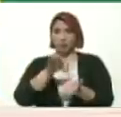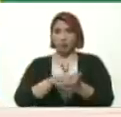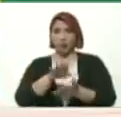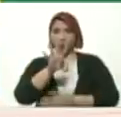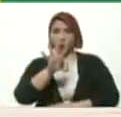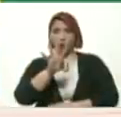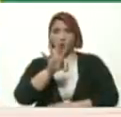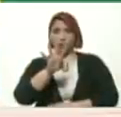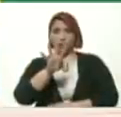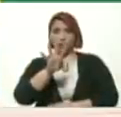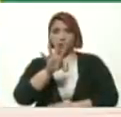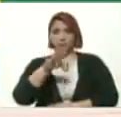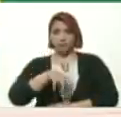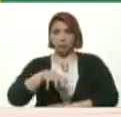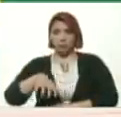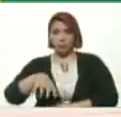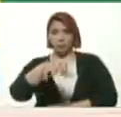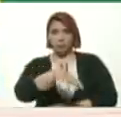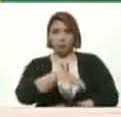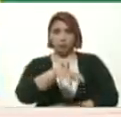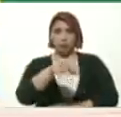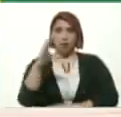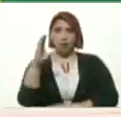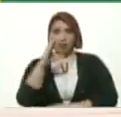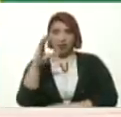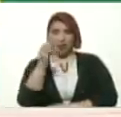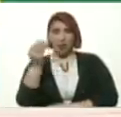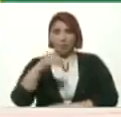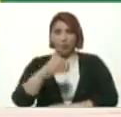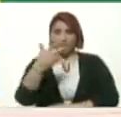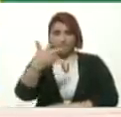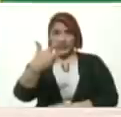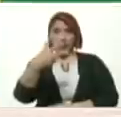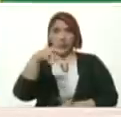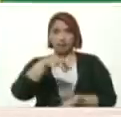cuatro Entidades federales Caracas Más estos tres estados